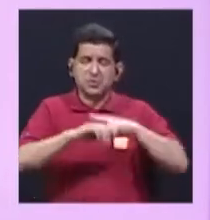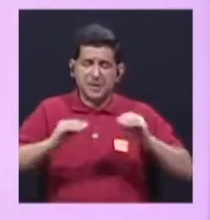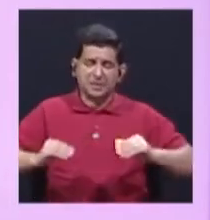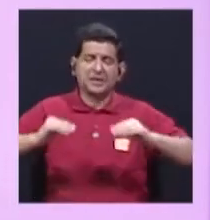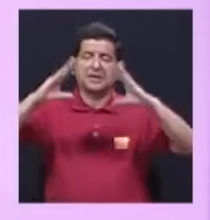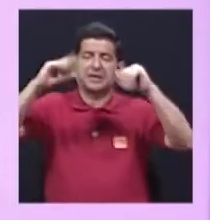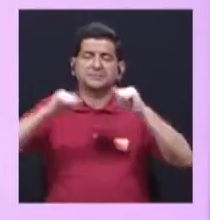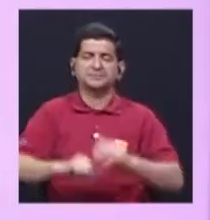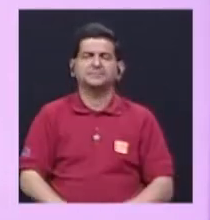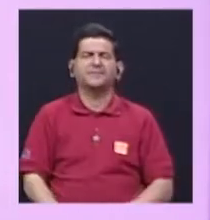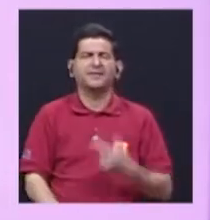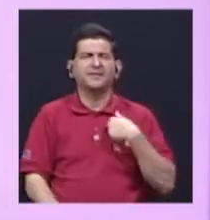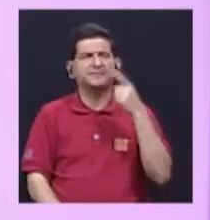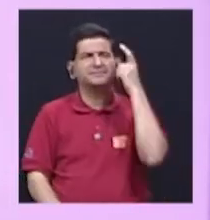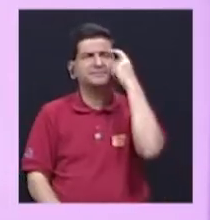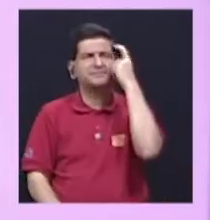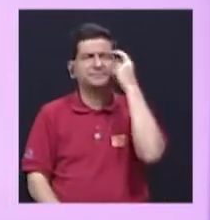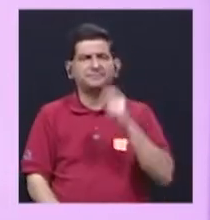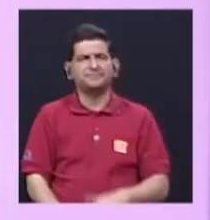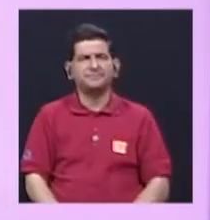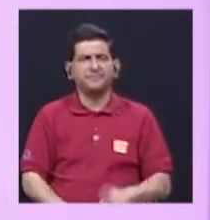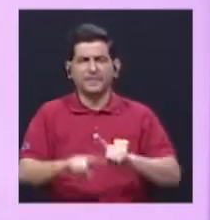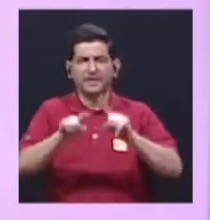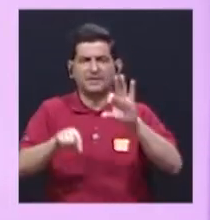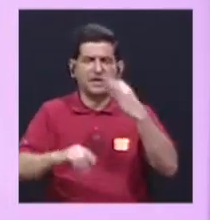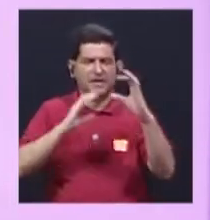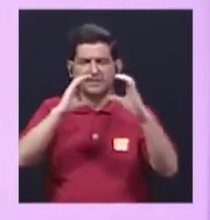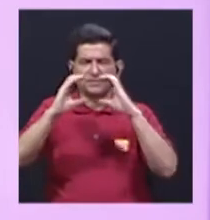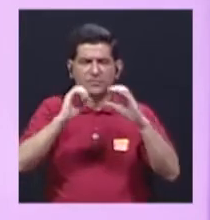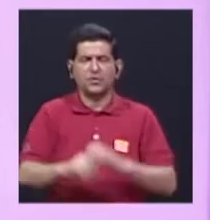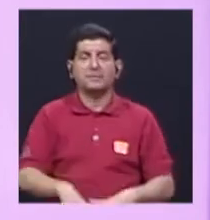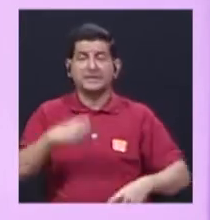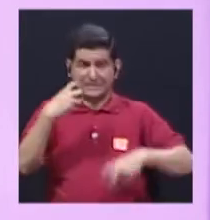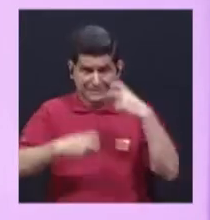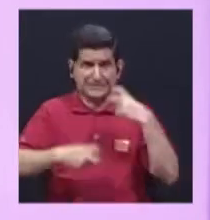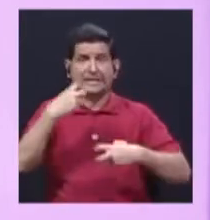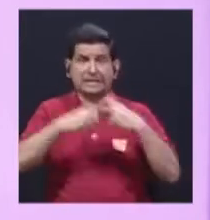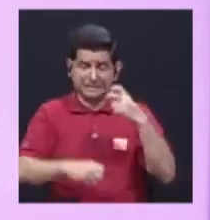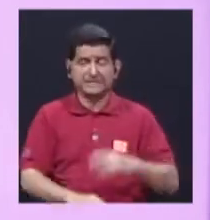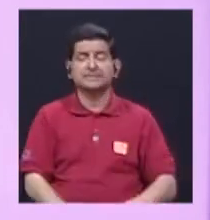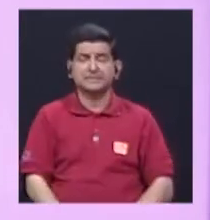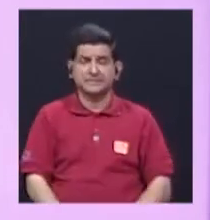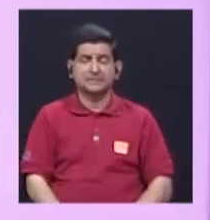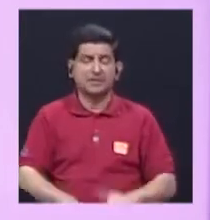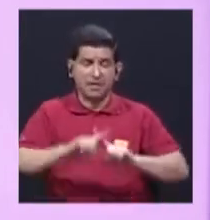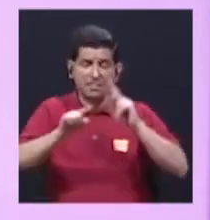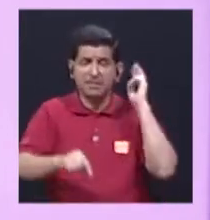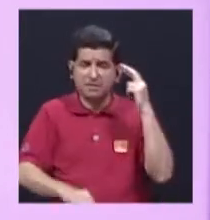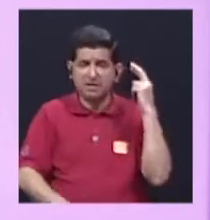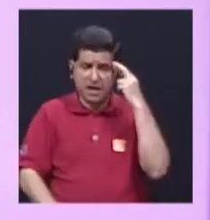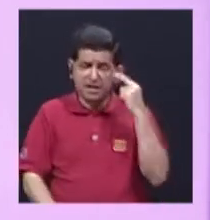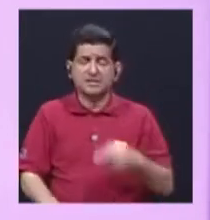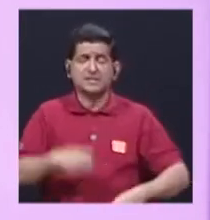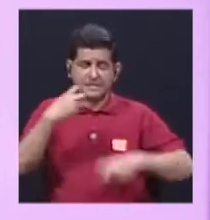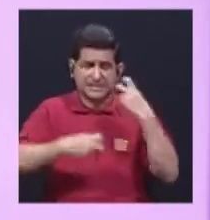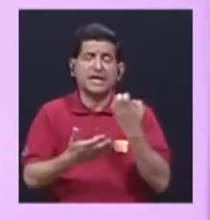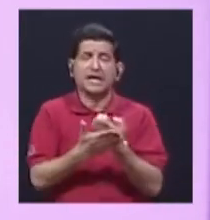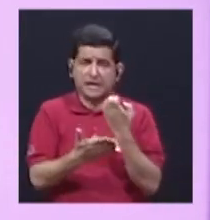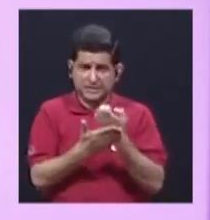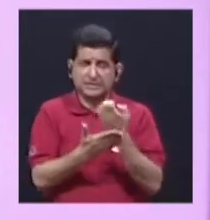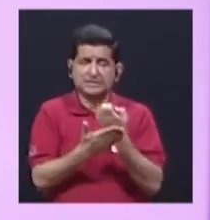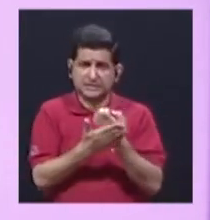mañana. Me parece que hay muchos medios que están en crisis y tienen, por diferentes razones, crisis económicas.